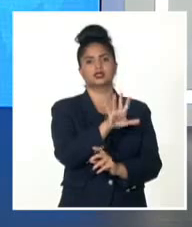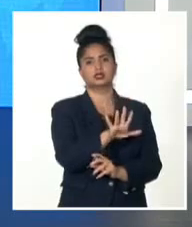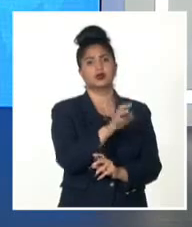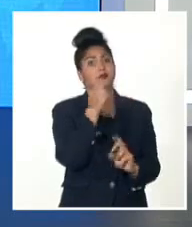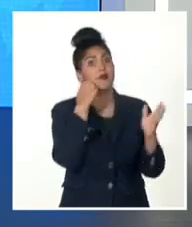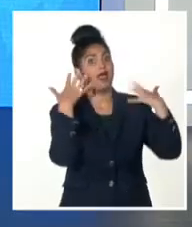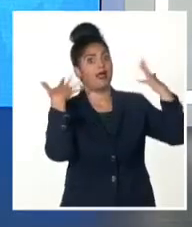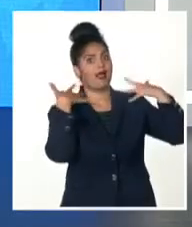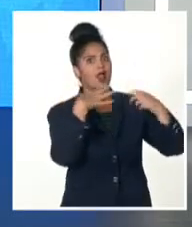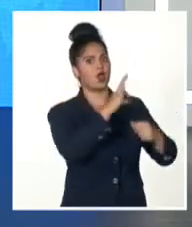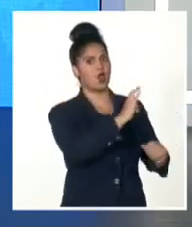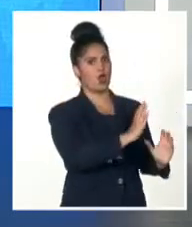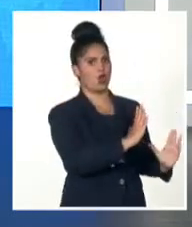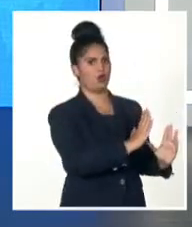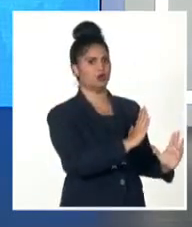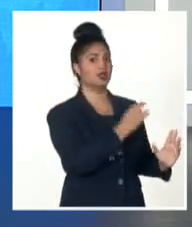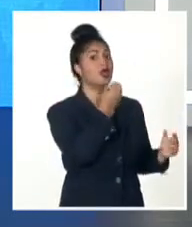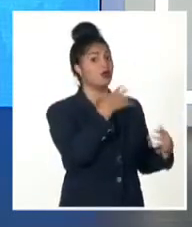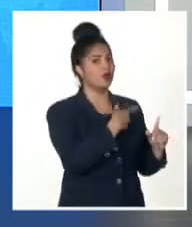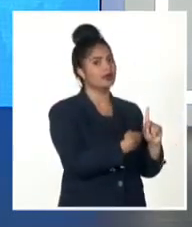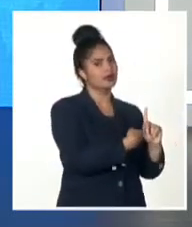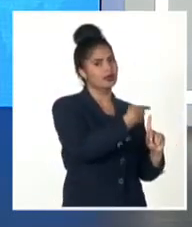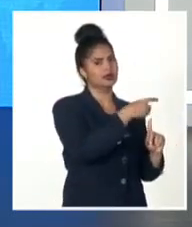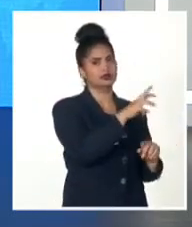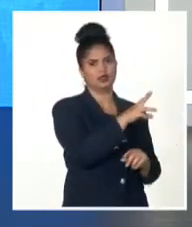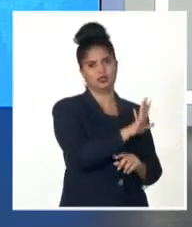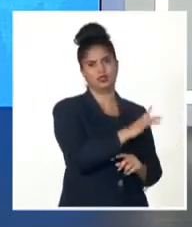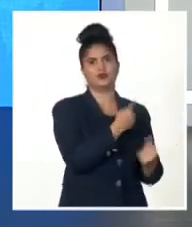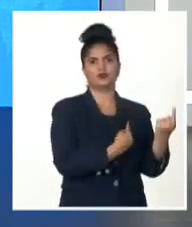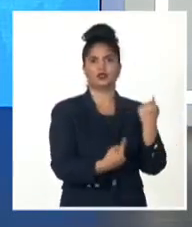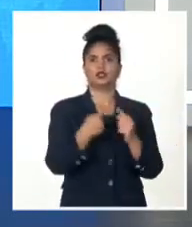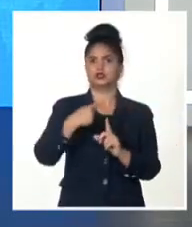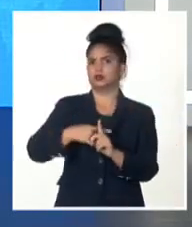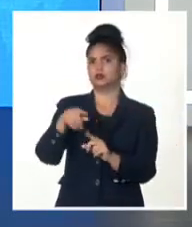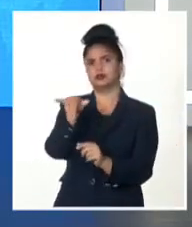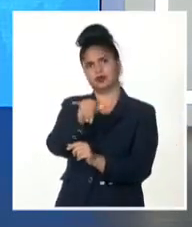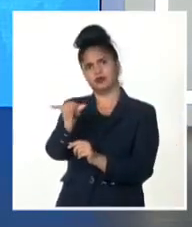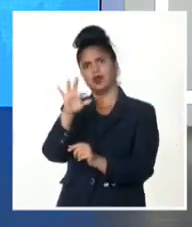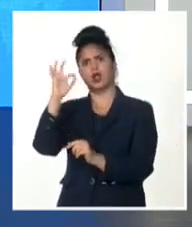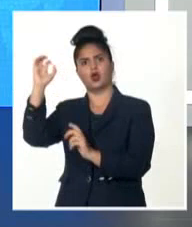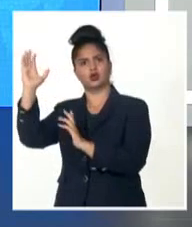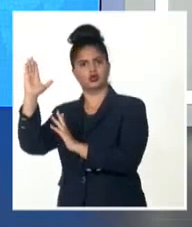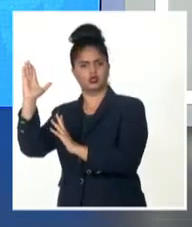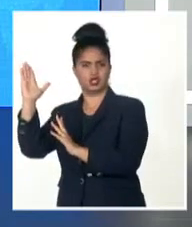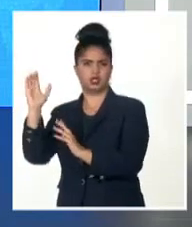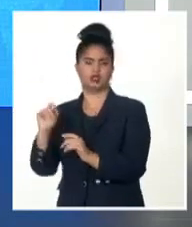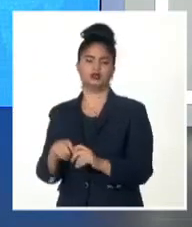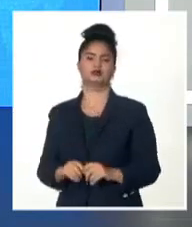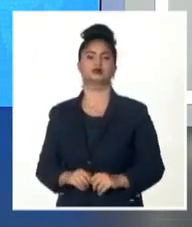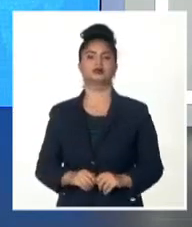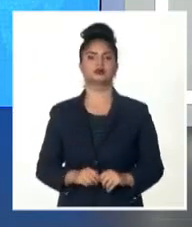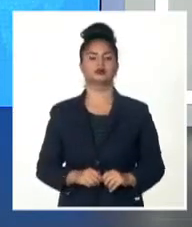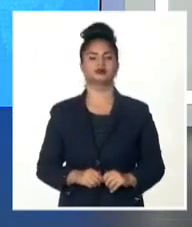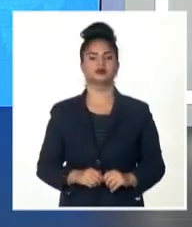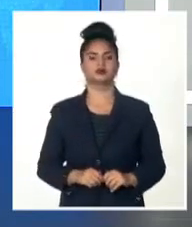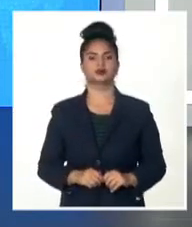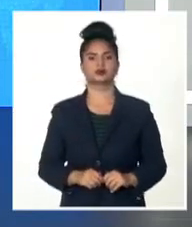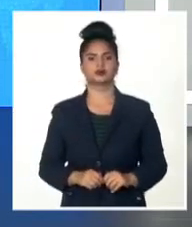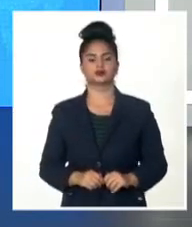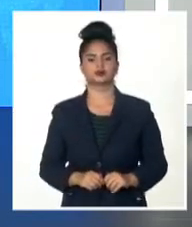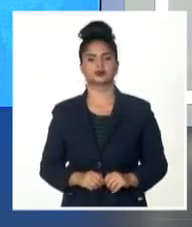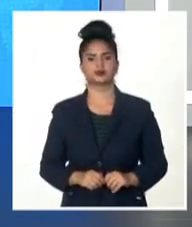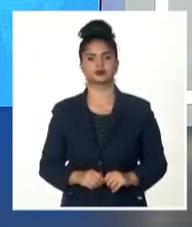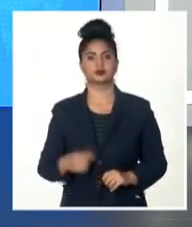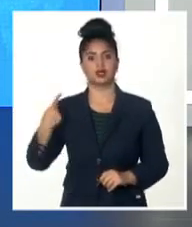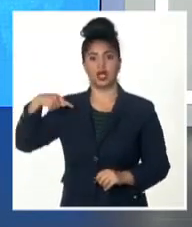parte oriental, donde pudiera haber algún valor superior, pero también pudiera haber algunas temperaturas superiores en puntos del interior del occidente. Otro de las temperaturas elevadas durante la